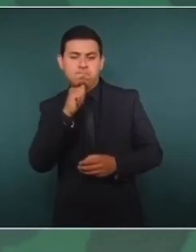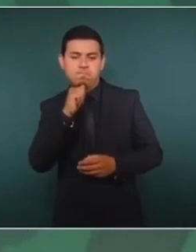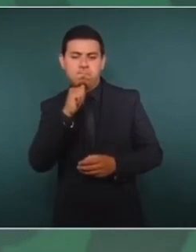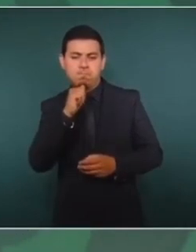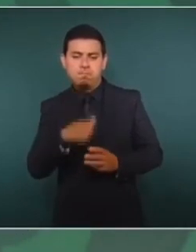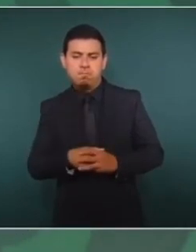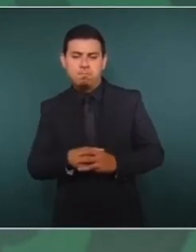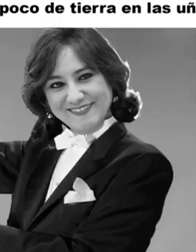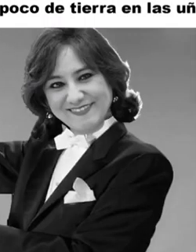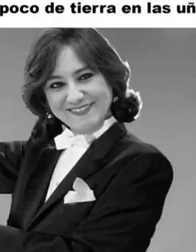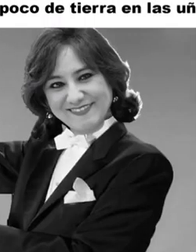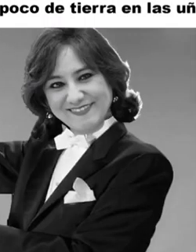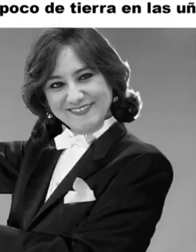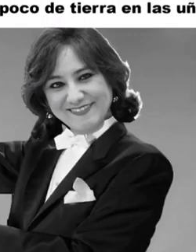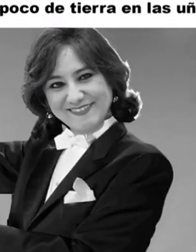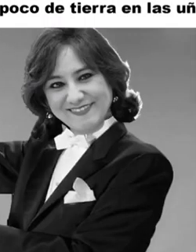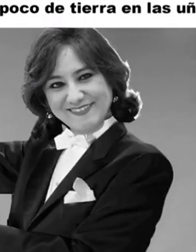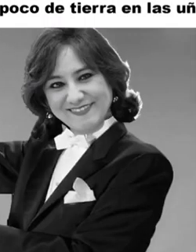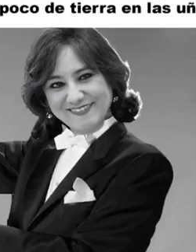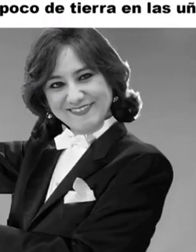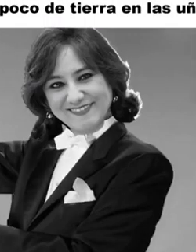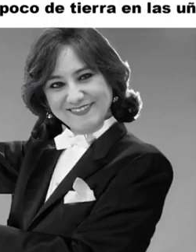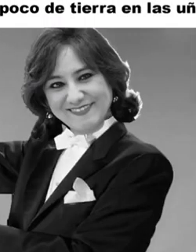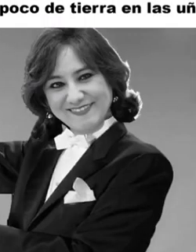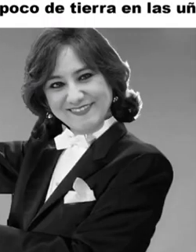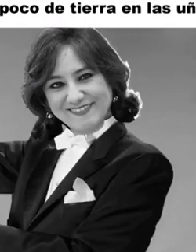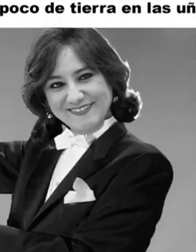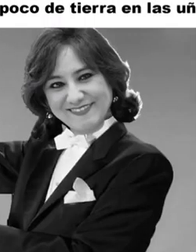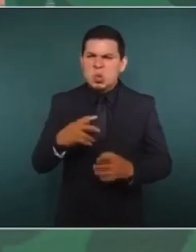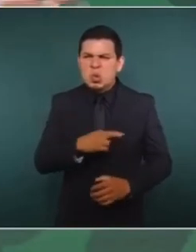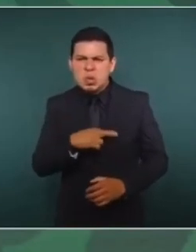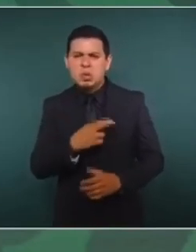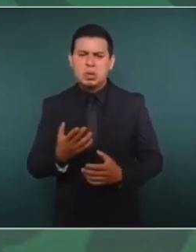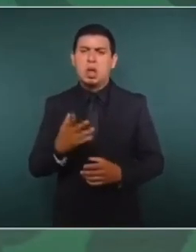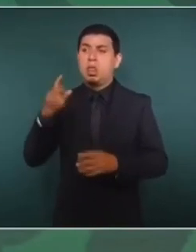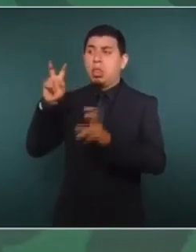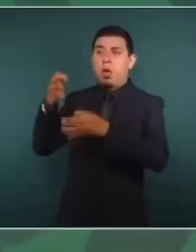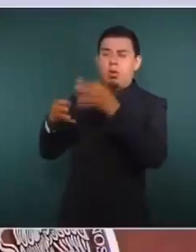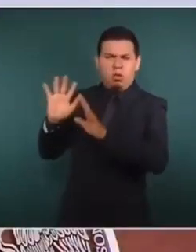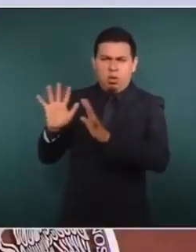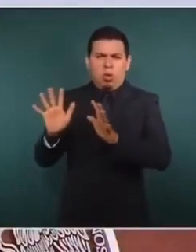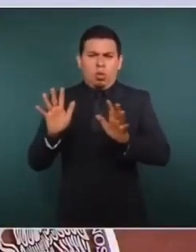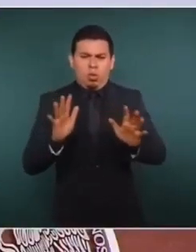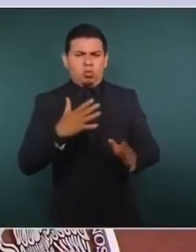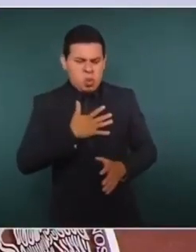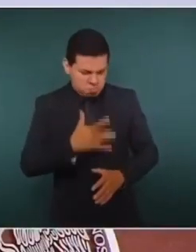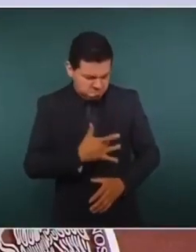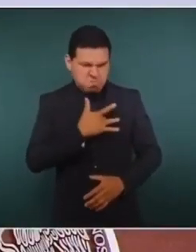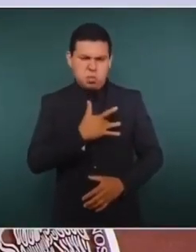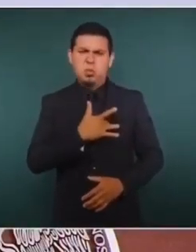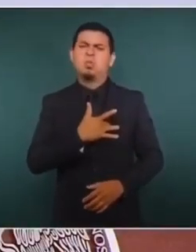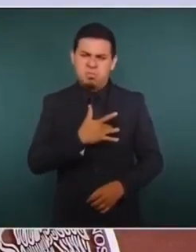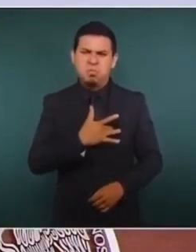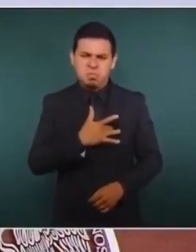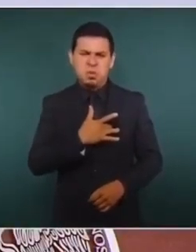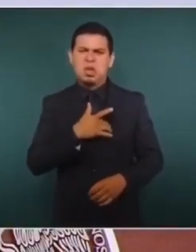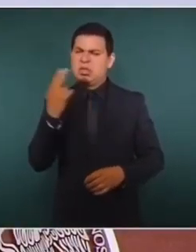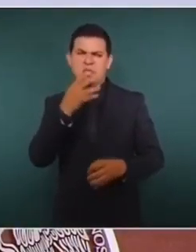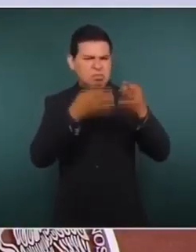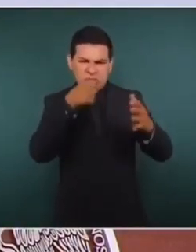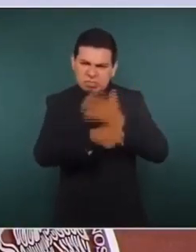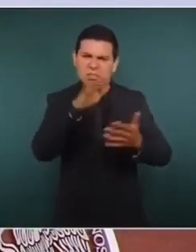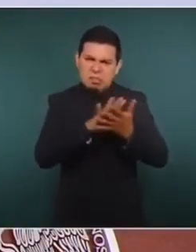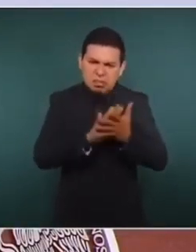actuar con impunidad. A mí me importa mucho esto. Más que por la cuestión jurídica, legal, por las acusaciones penales,